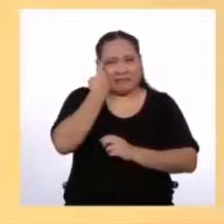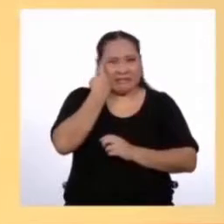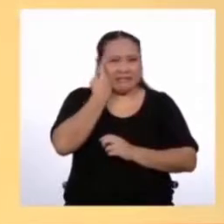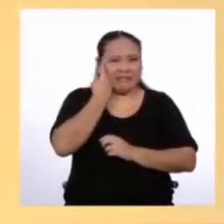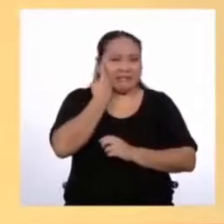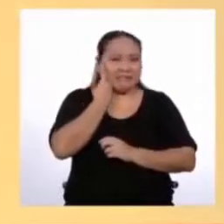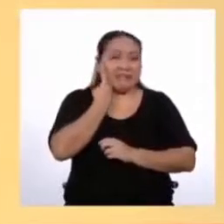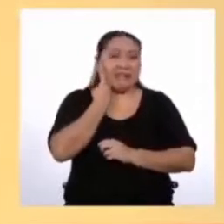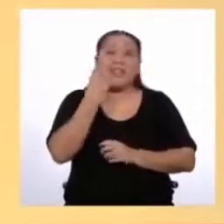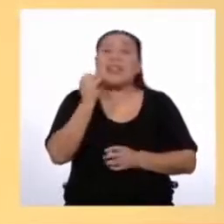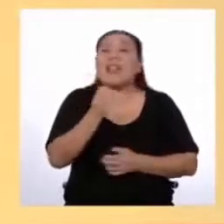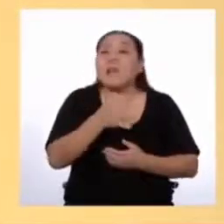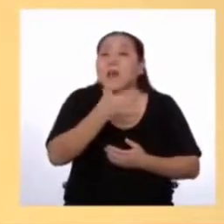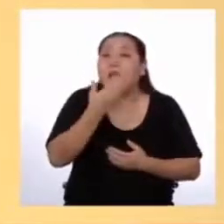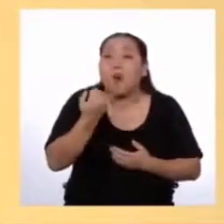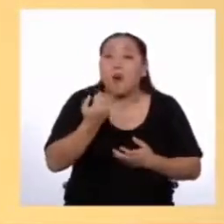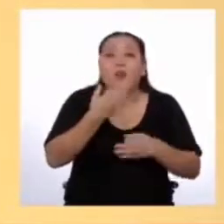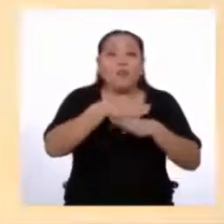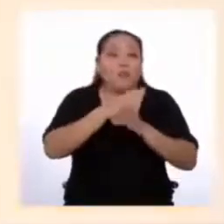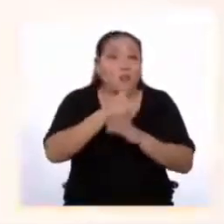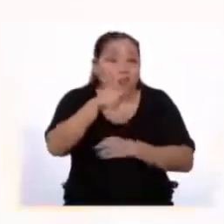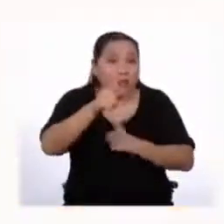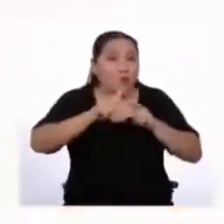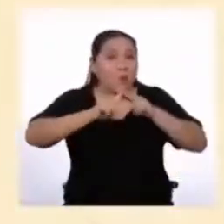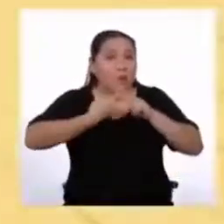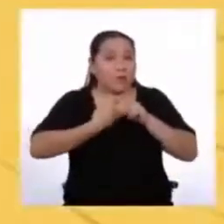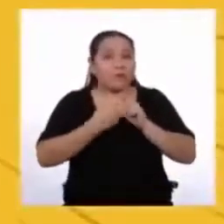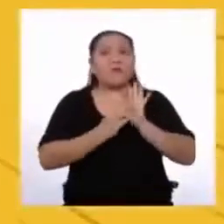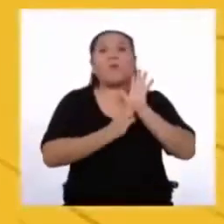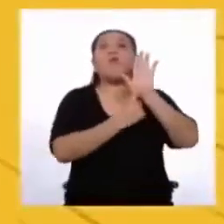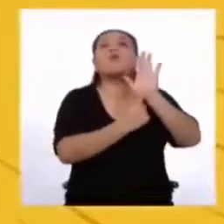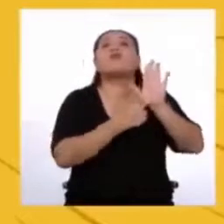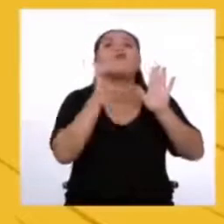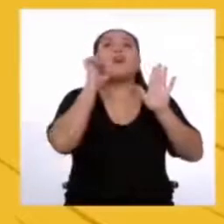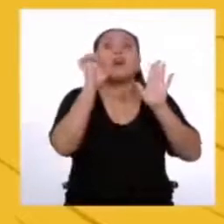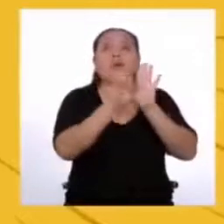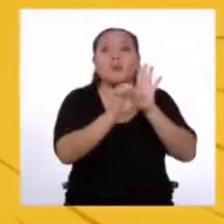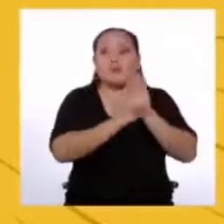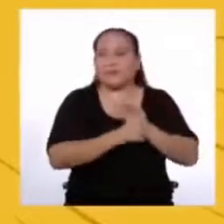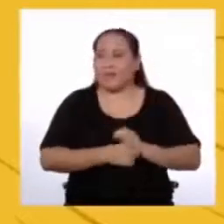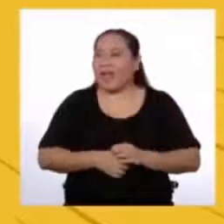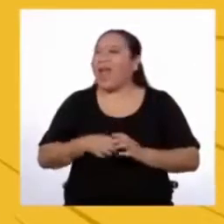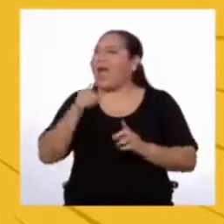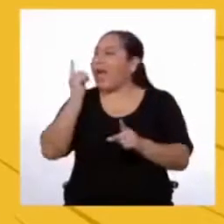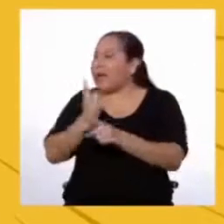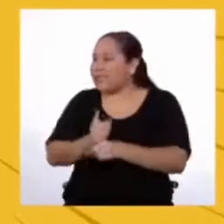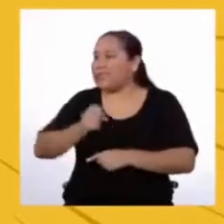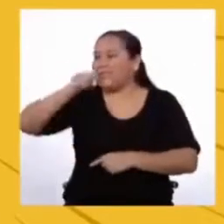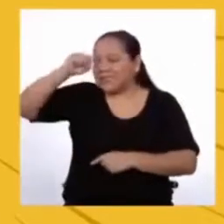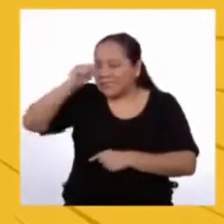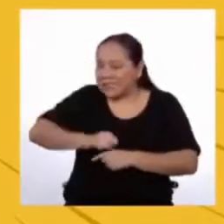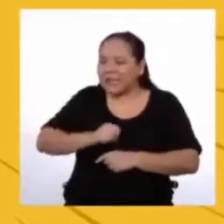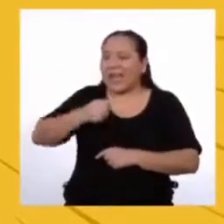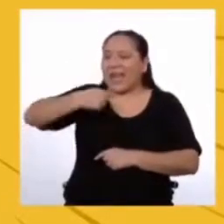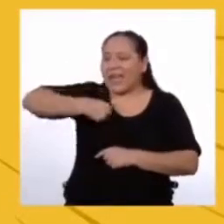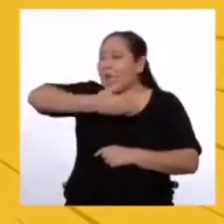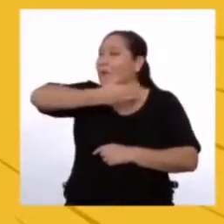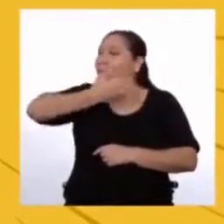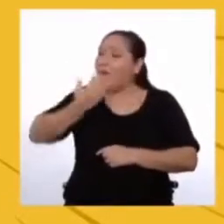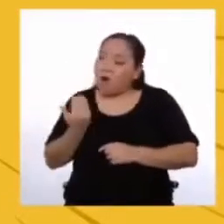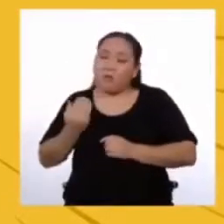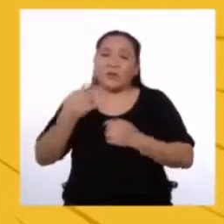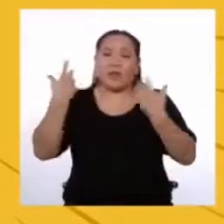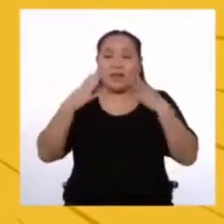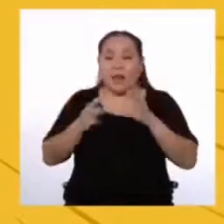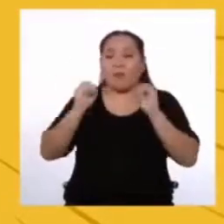La mejor forma de empezar es con un ejemplo ¡Ajá! Ahí sí es donde estamos bien Porque tenemos